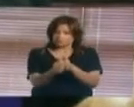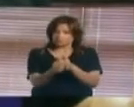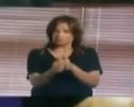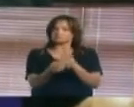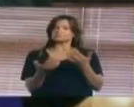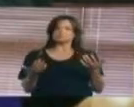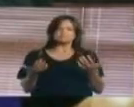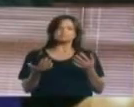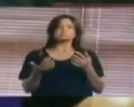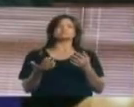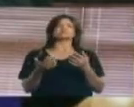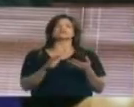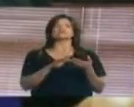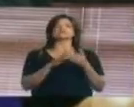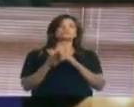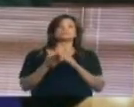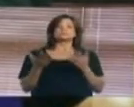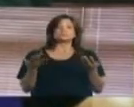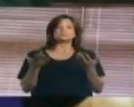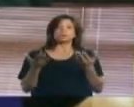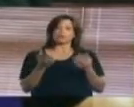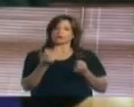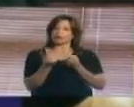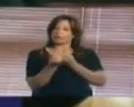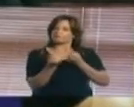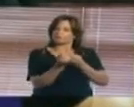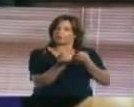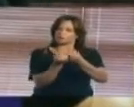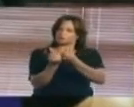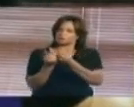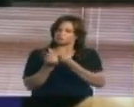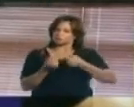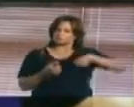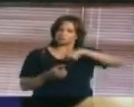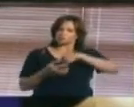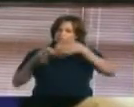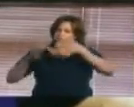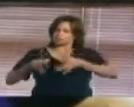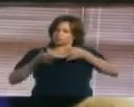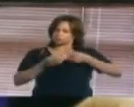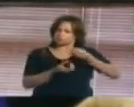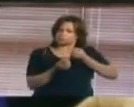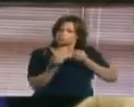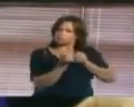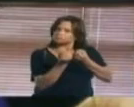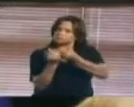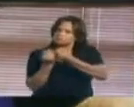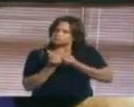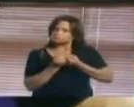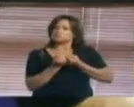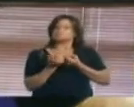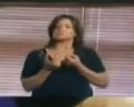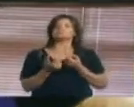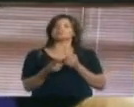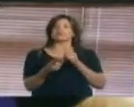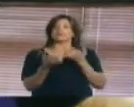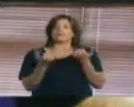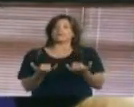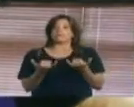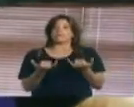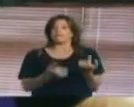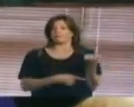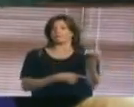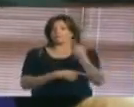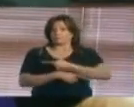que en sí misma se convierte en reforzadora de nuestras decisiones. En este día